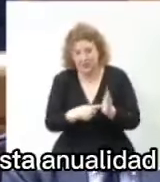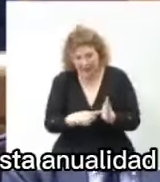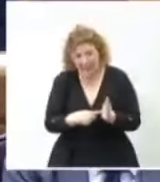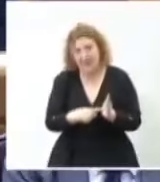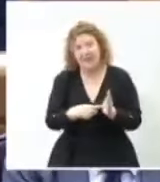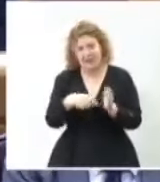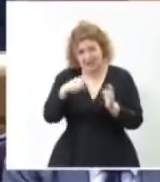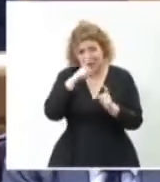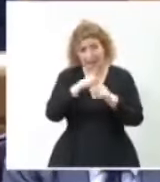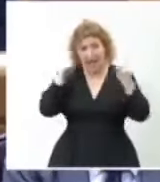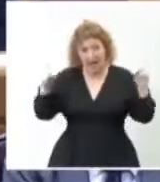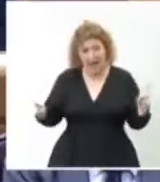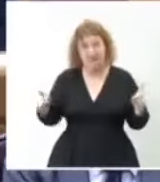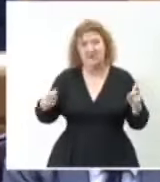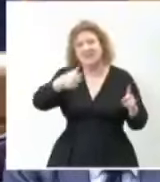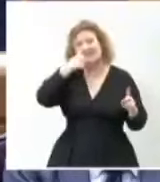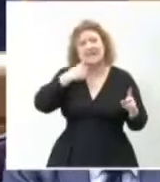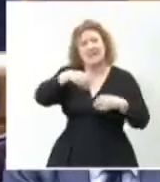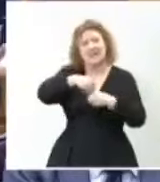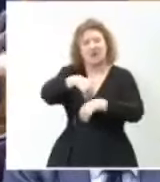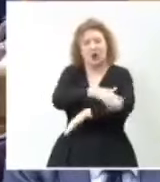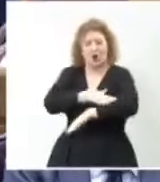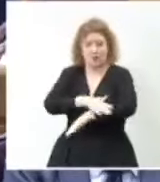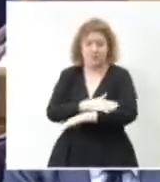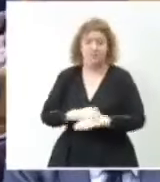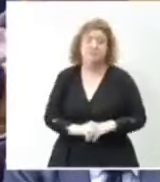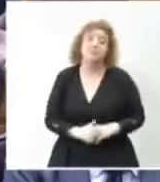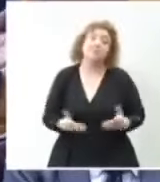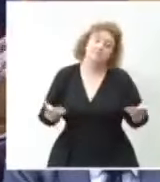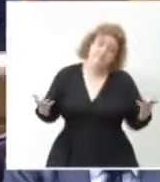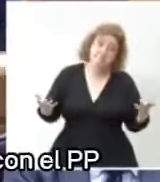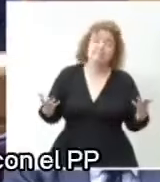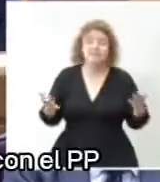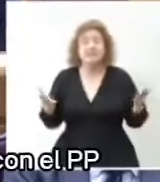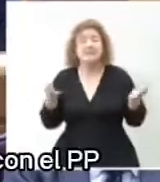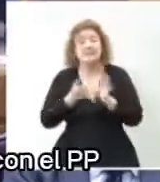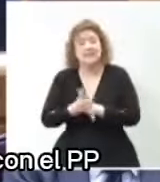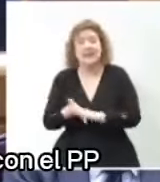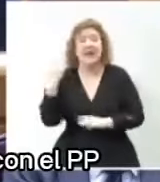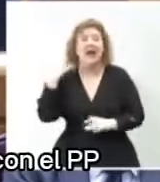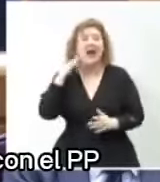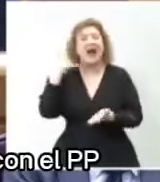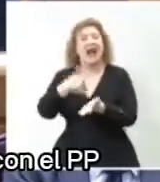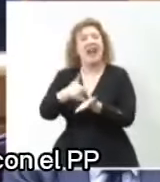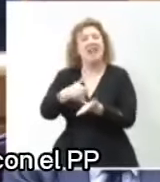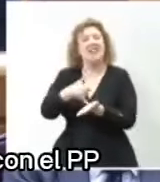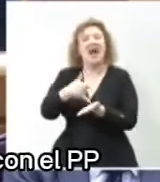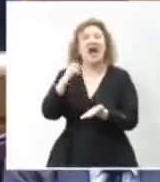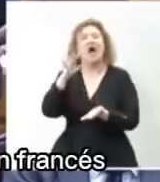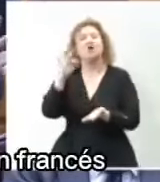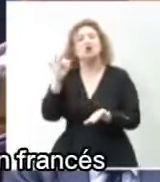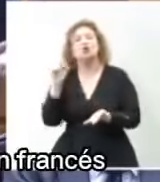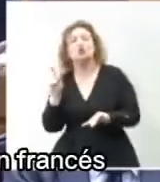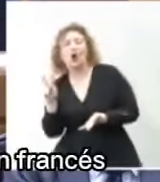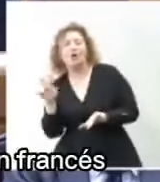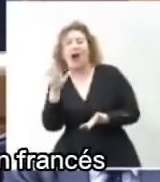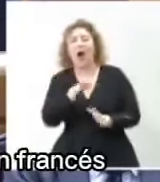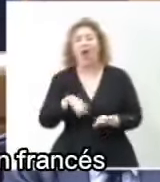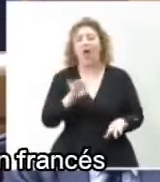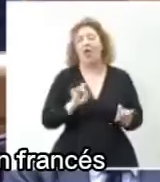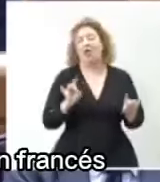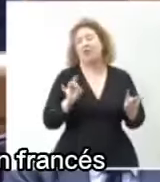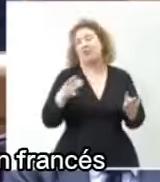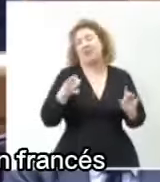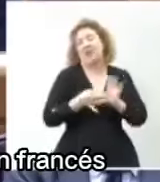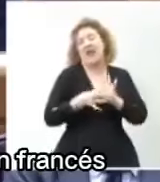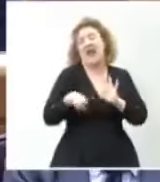pagar esta anualidad con Sánchez en el poder. Es lo que tiene pasar de las lentejas y el tofu que se servían con el PP a la delicatesa en